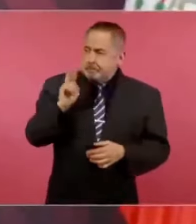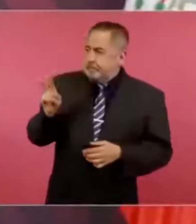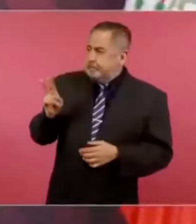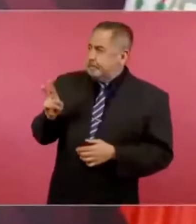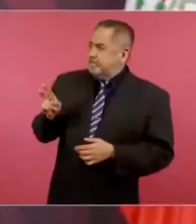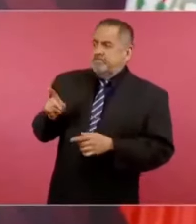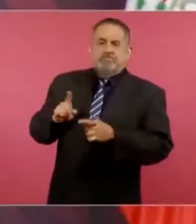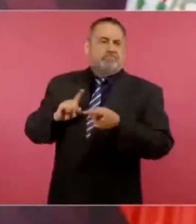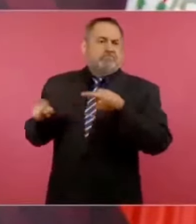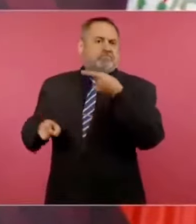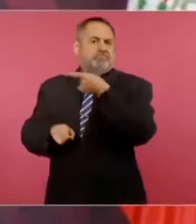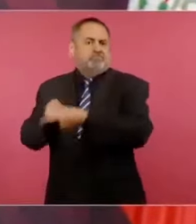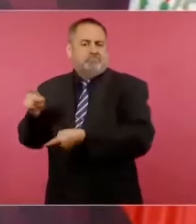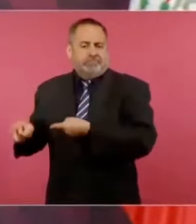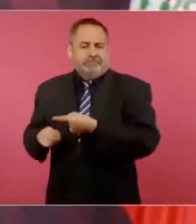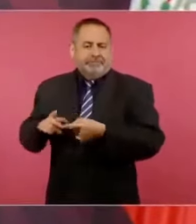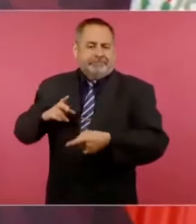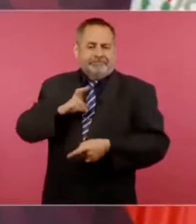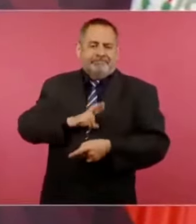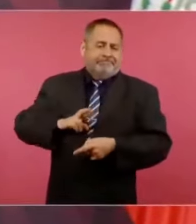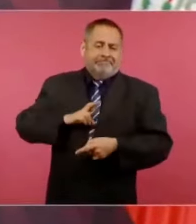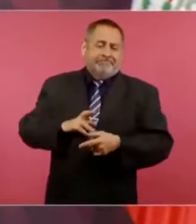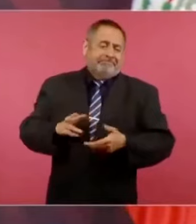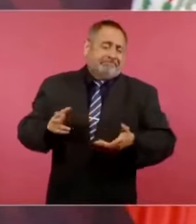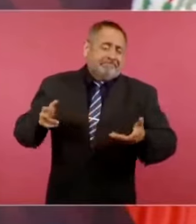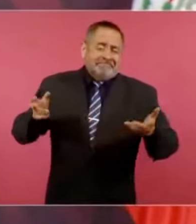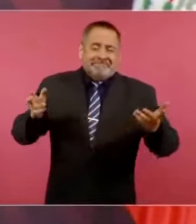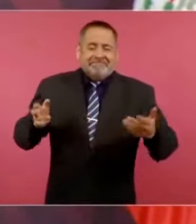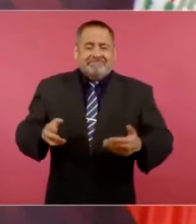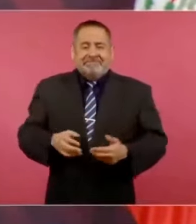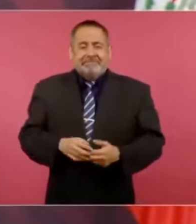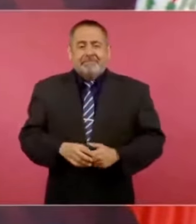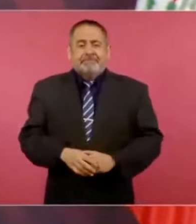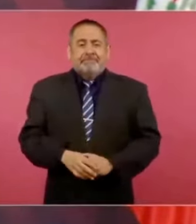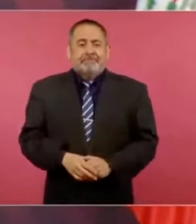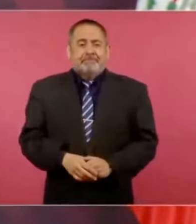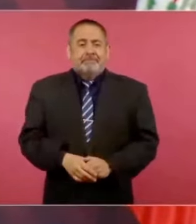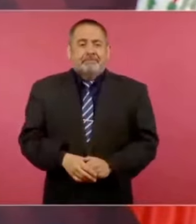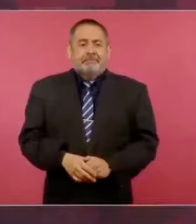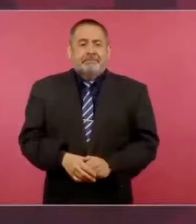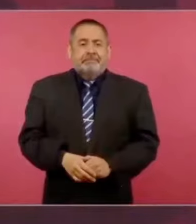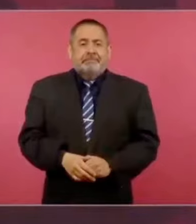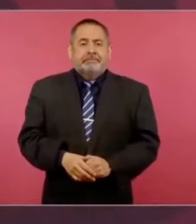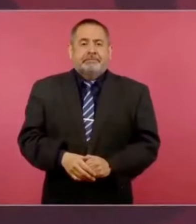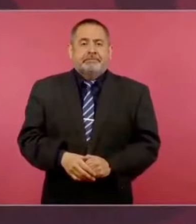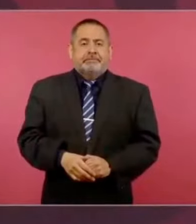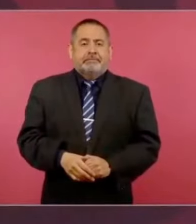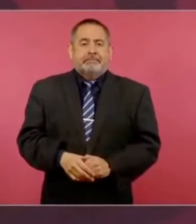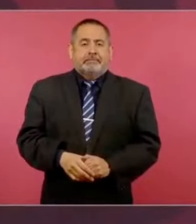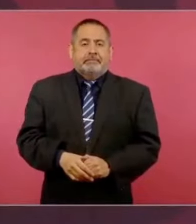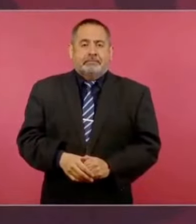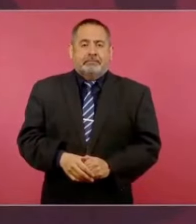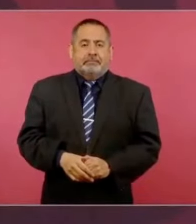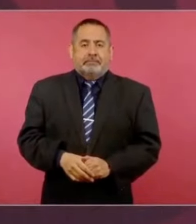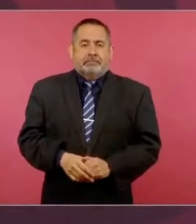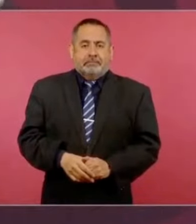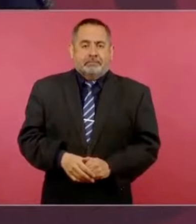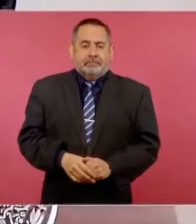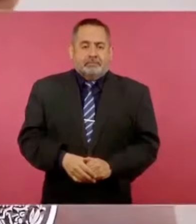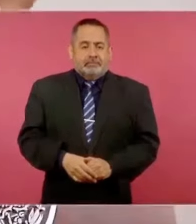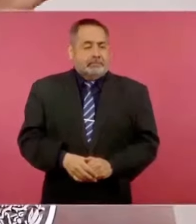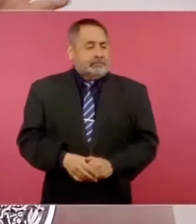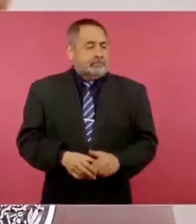es de la